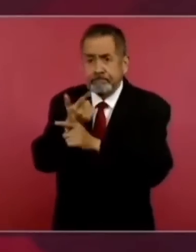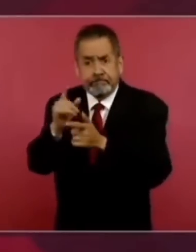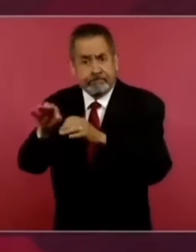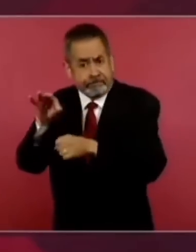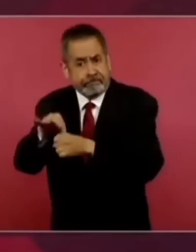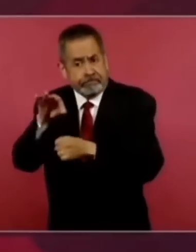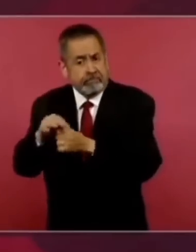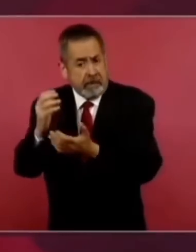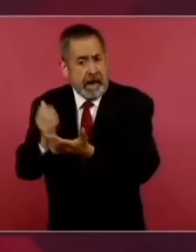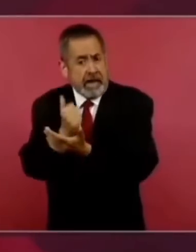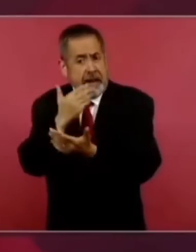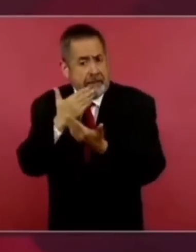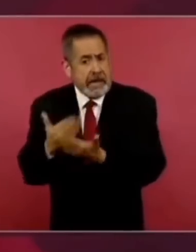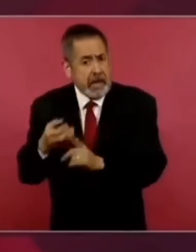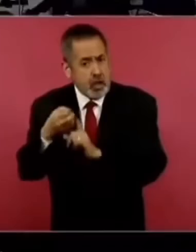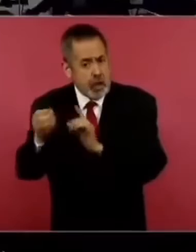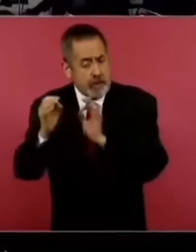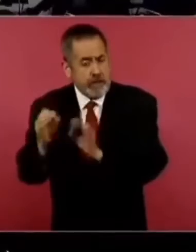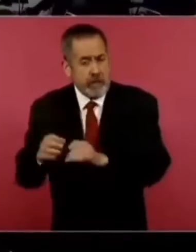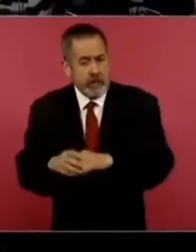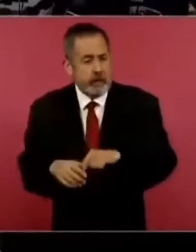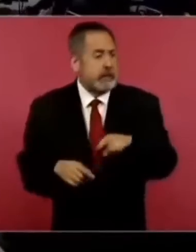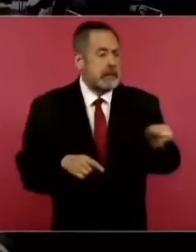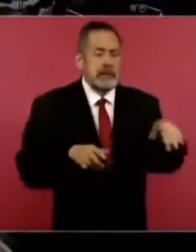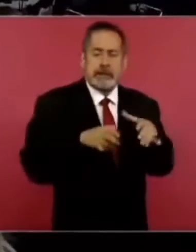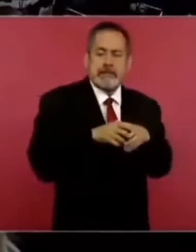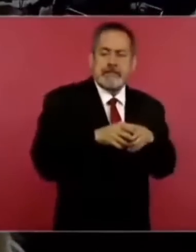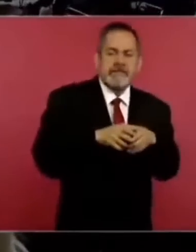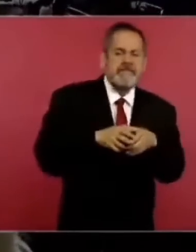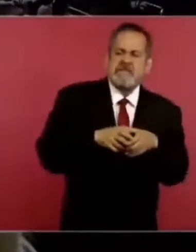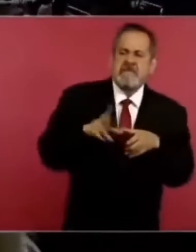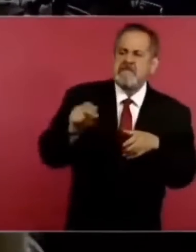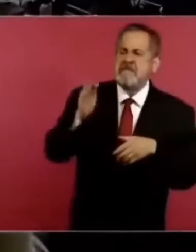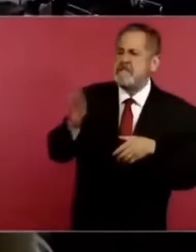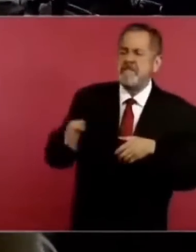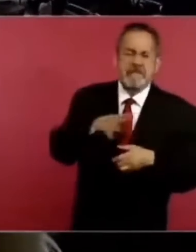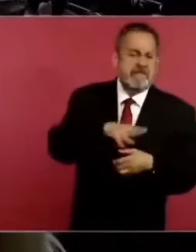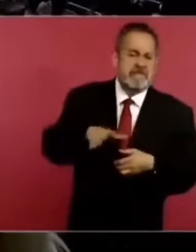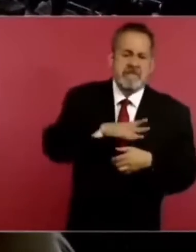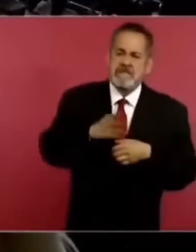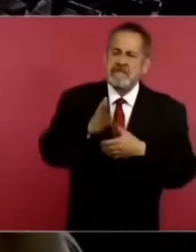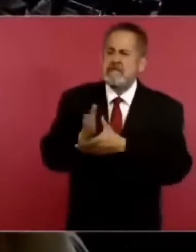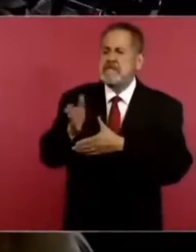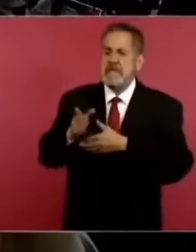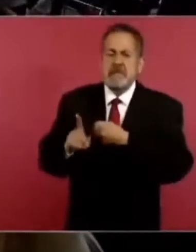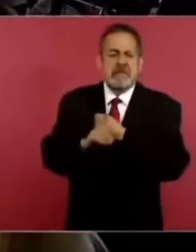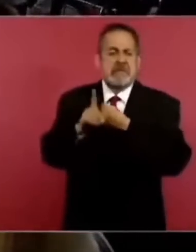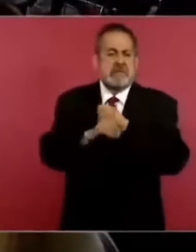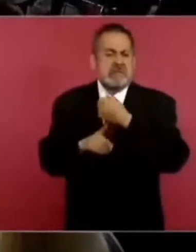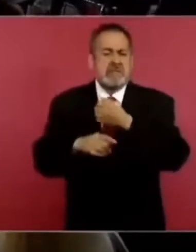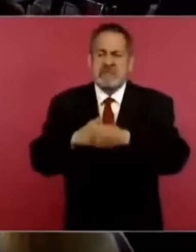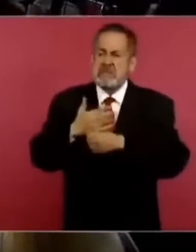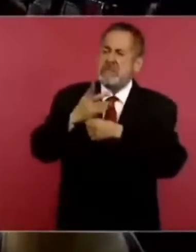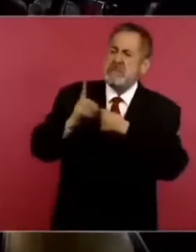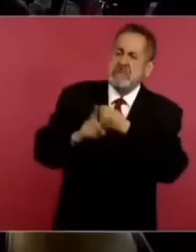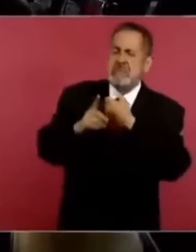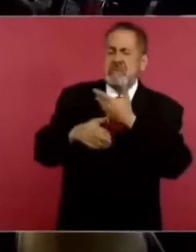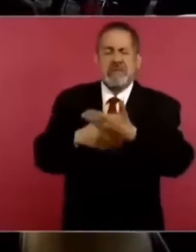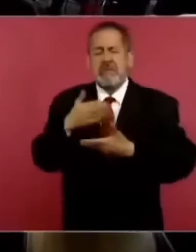y por intereses creados se le ponen obstáculos se evita